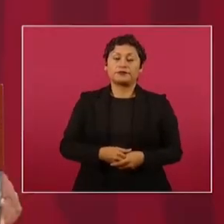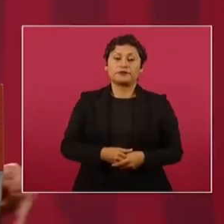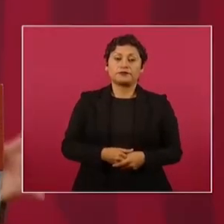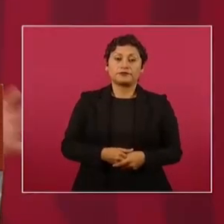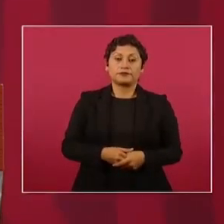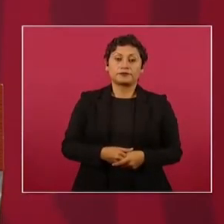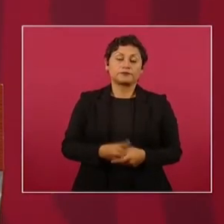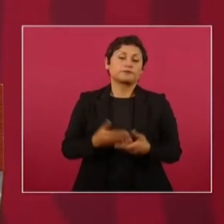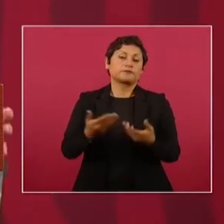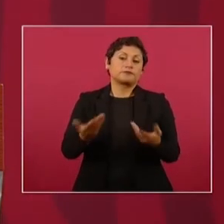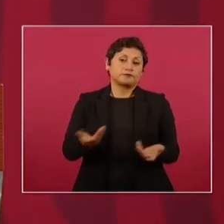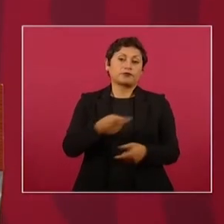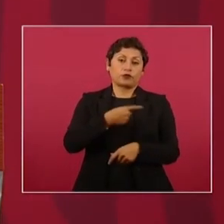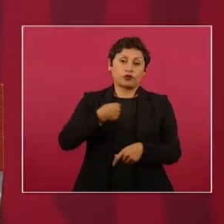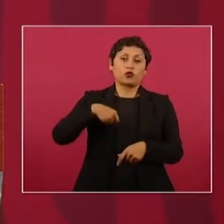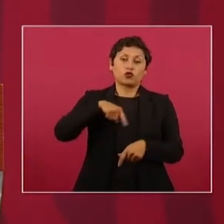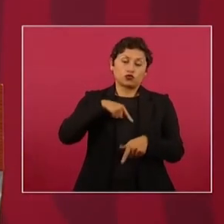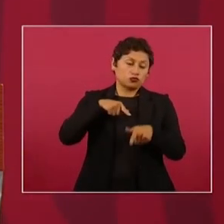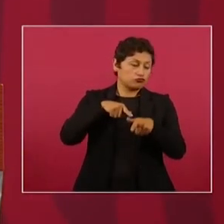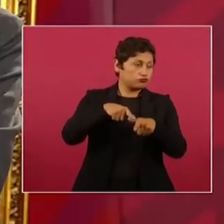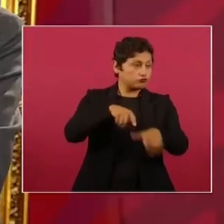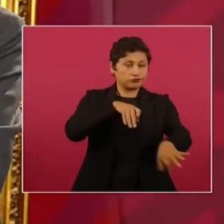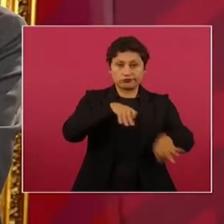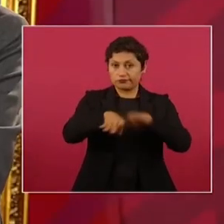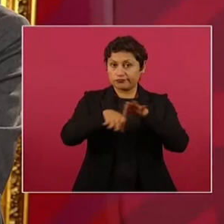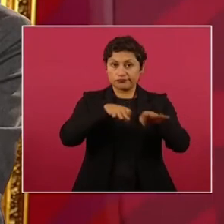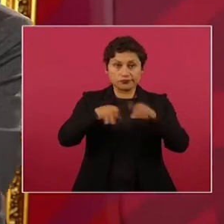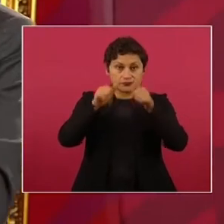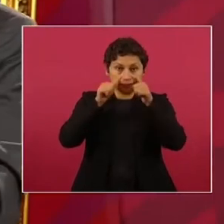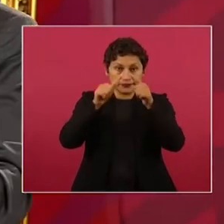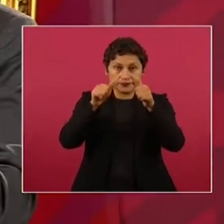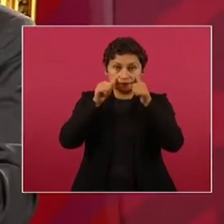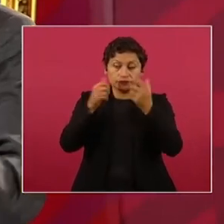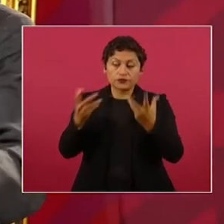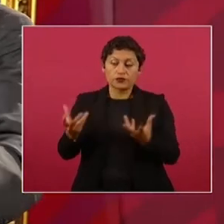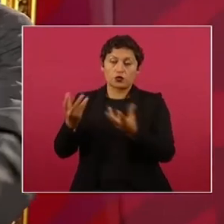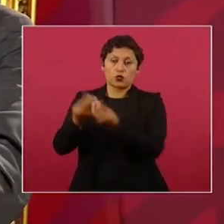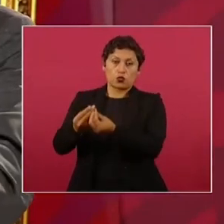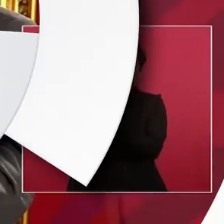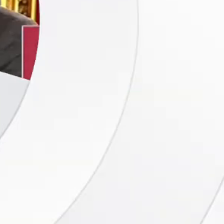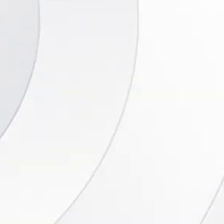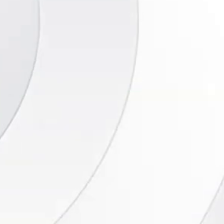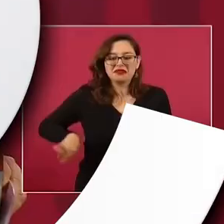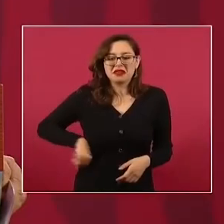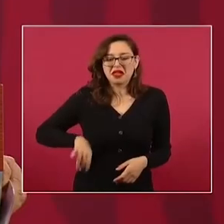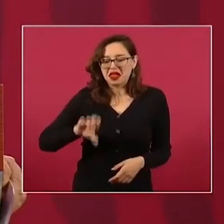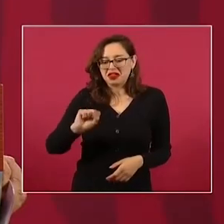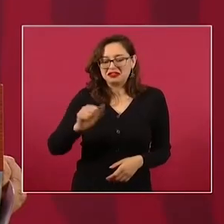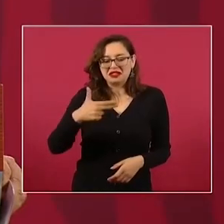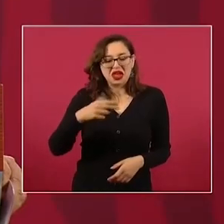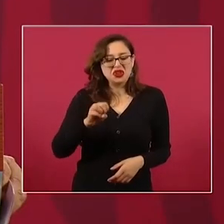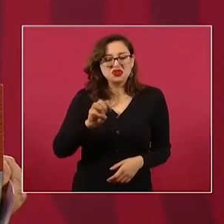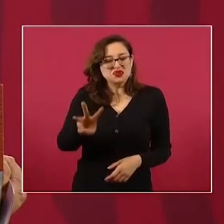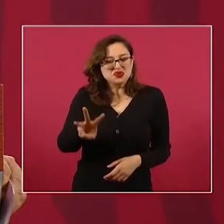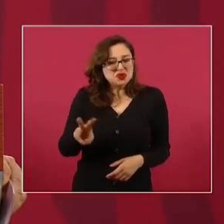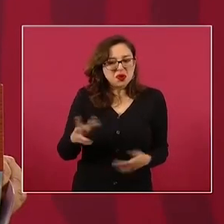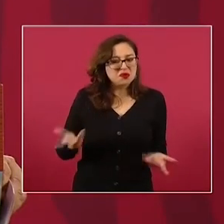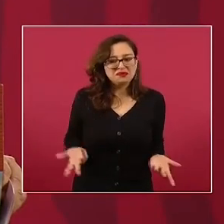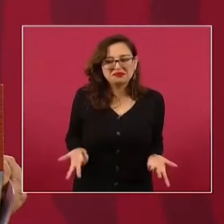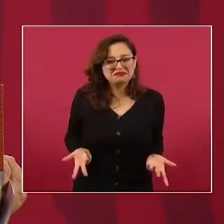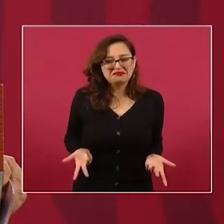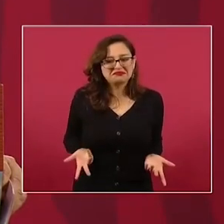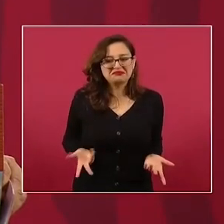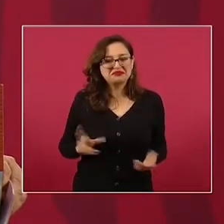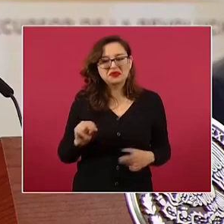Estamos trabajando con el gobierno del Estado y con los gobiernos municipales. No, no hay